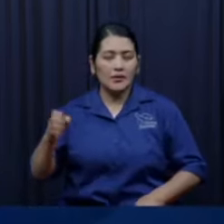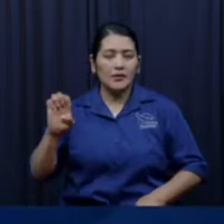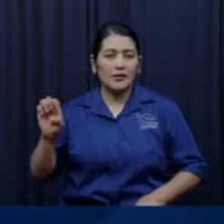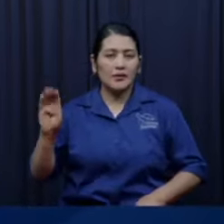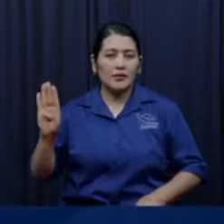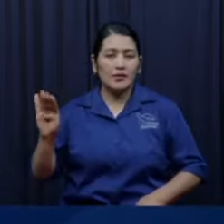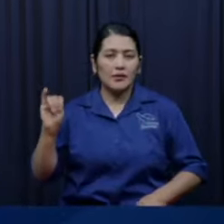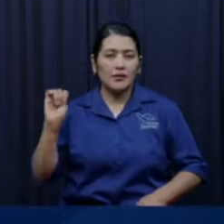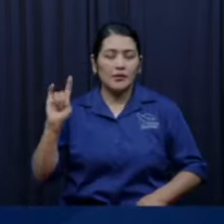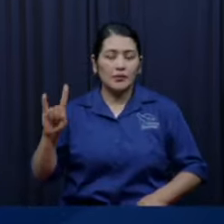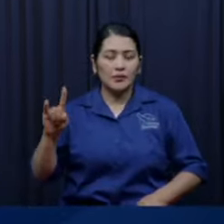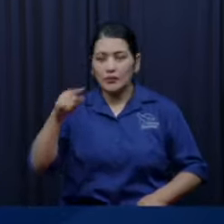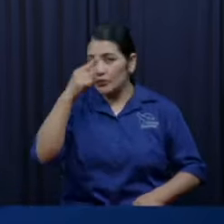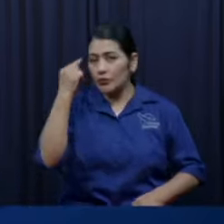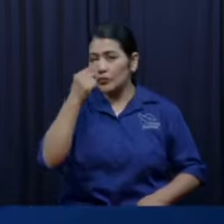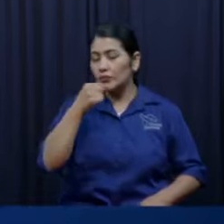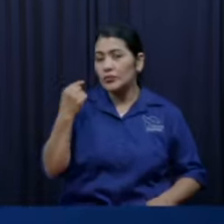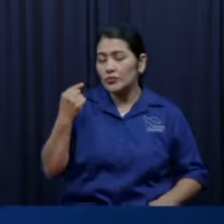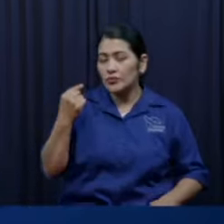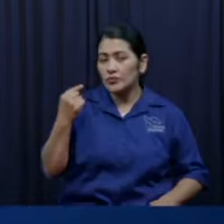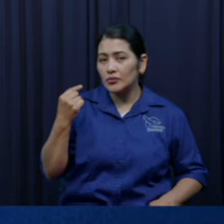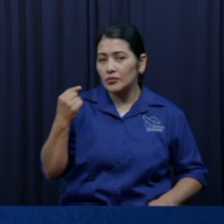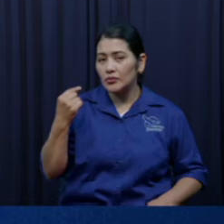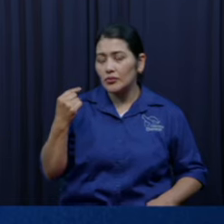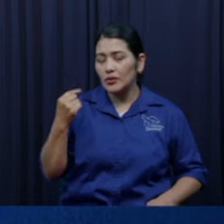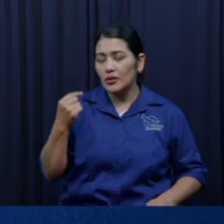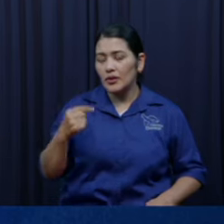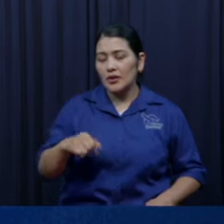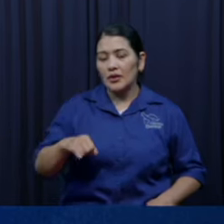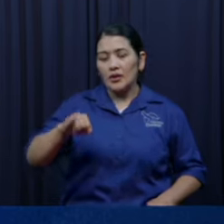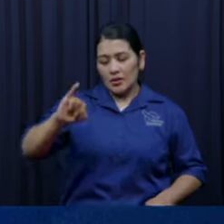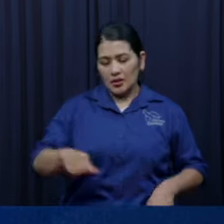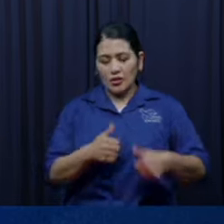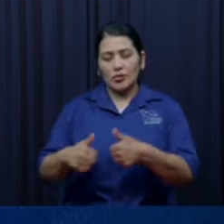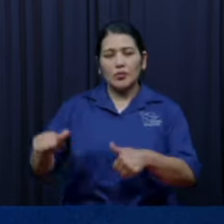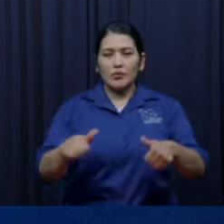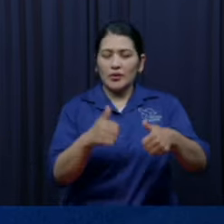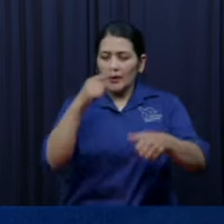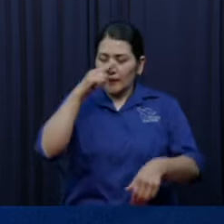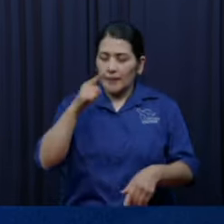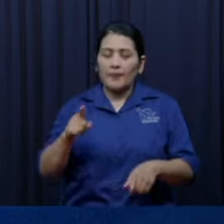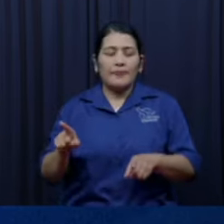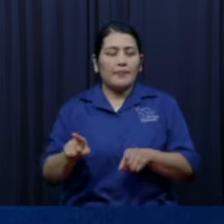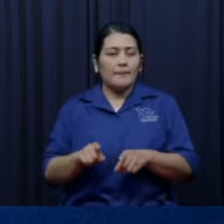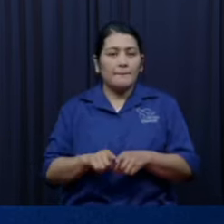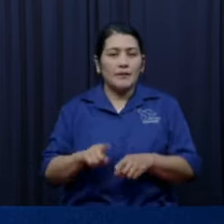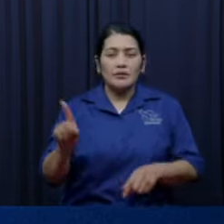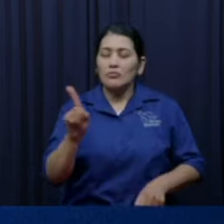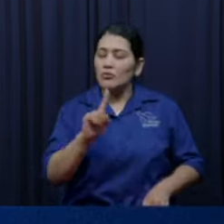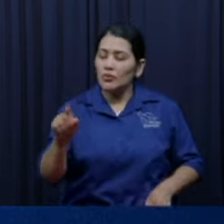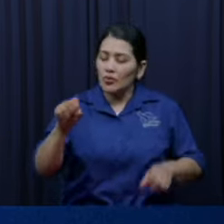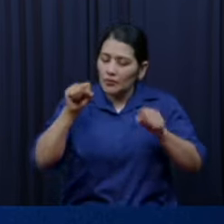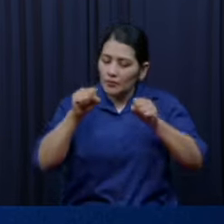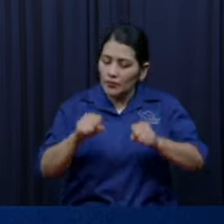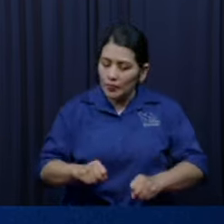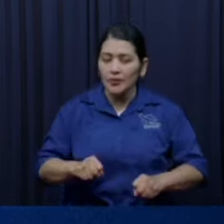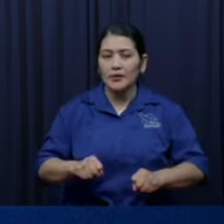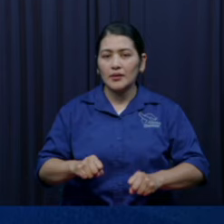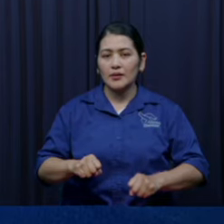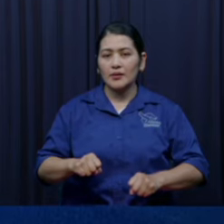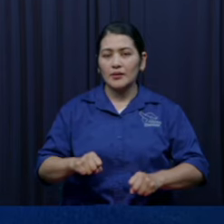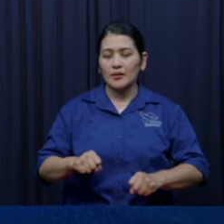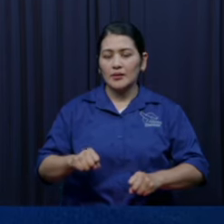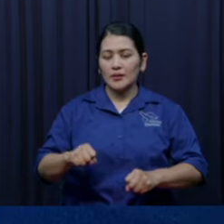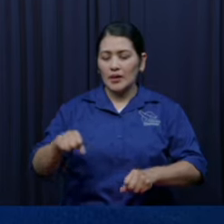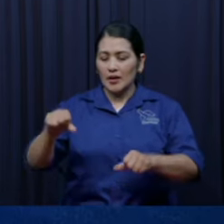expulsar a los jebuseos entonces esa séptima nación se quedó ahí y mientras no